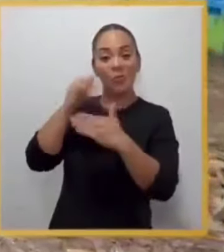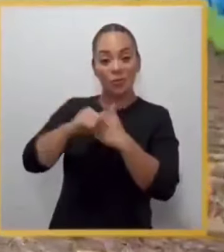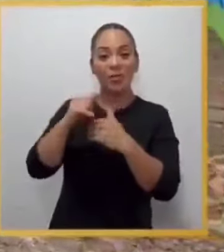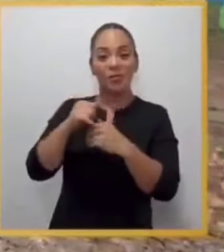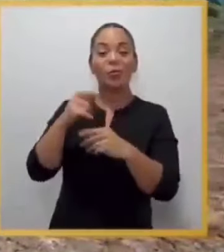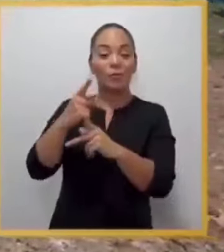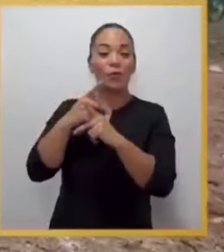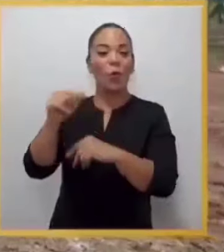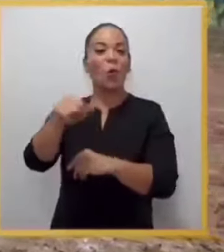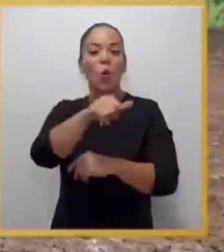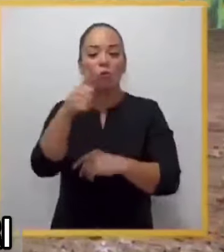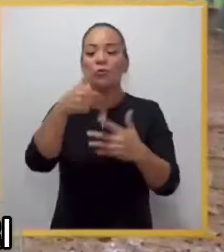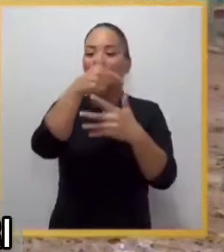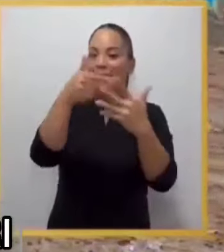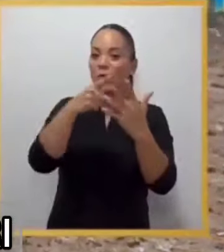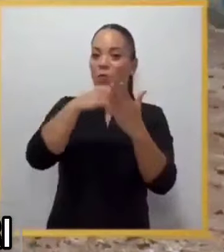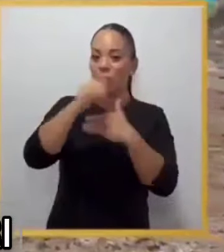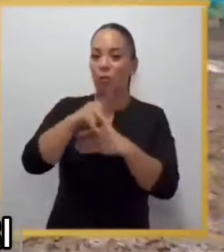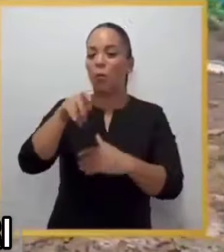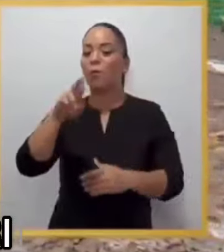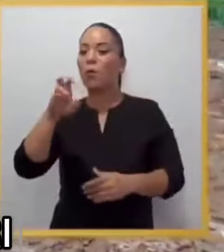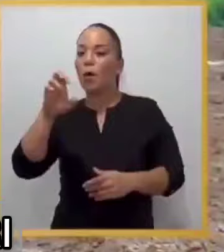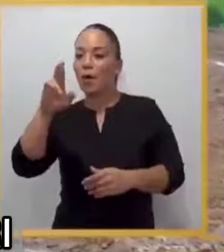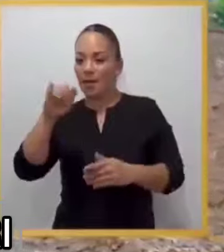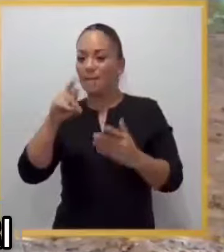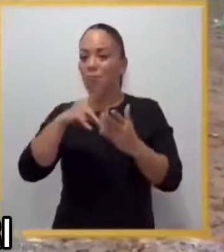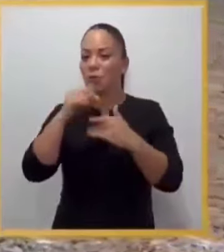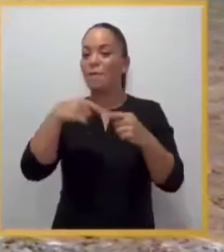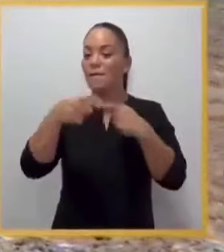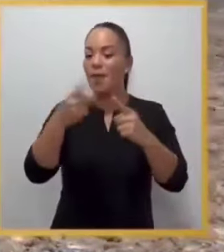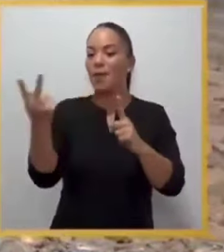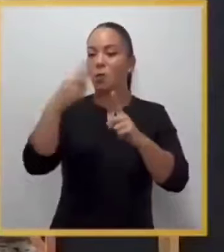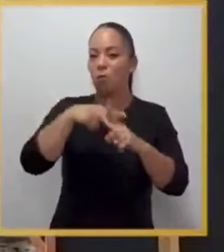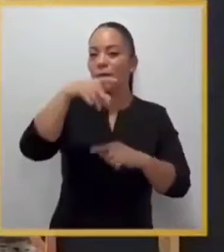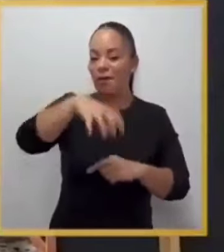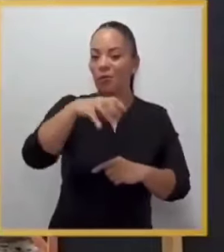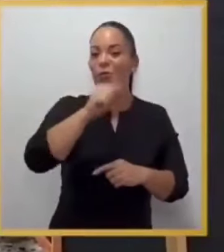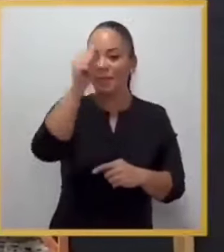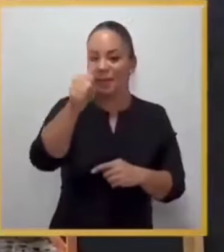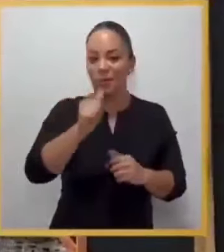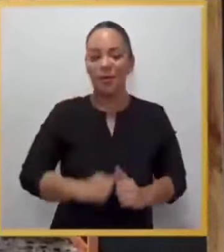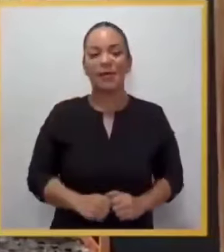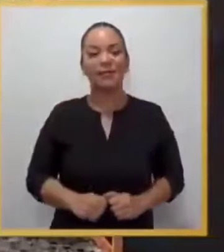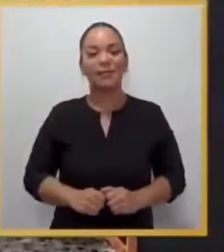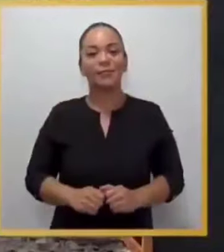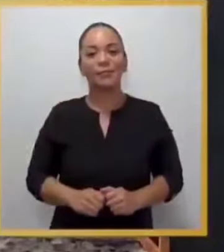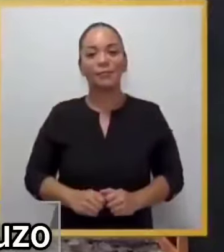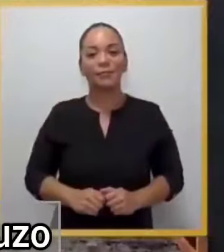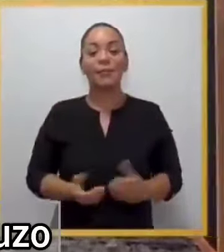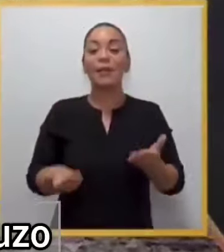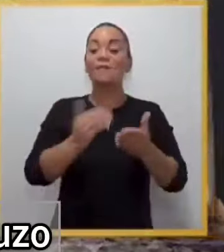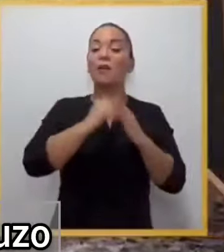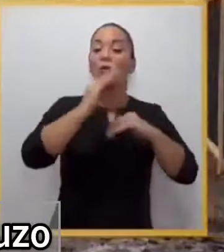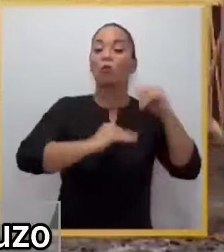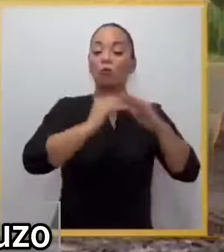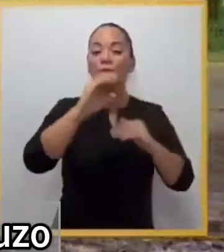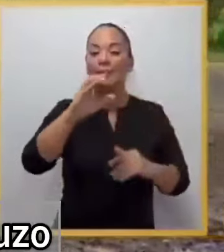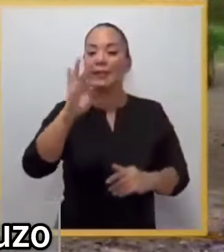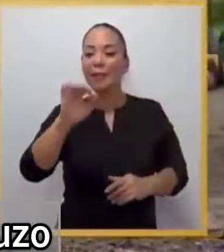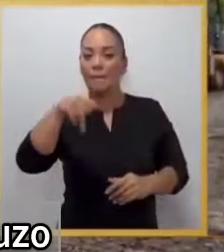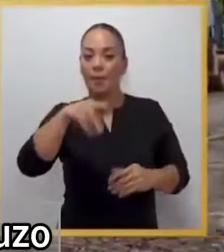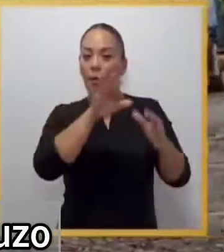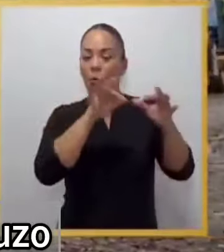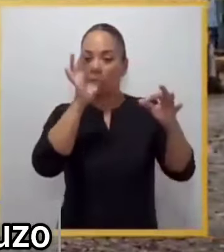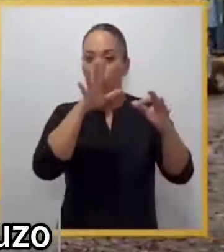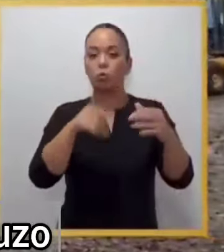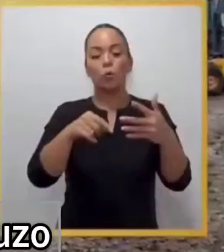de esta obra de protección, otros 5 proyectos del programa Proveri se ejecutarán en este cantón alajuelense, entre ellos la reconstrucción